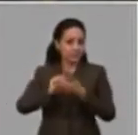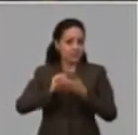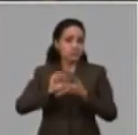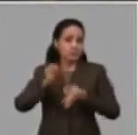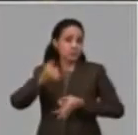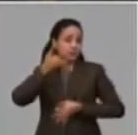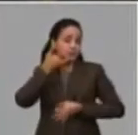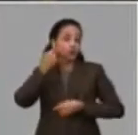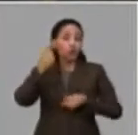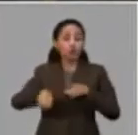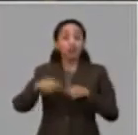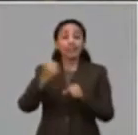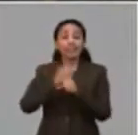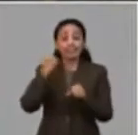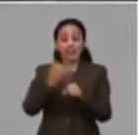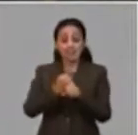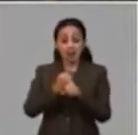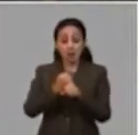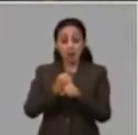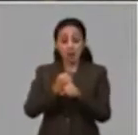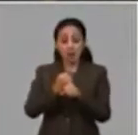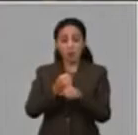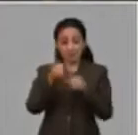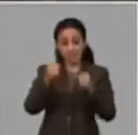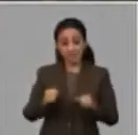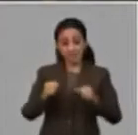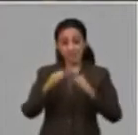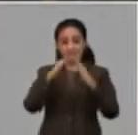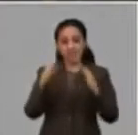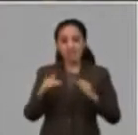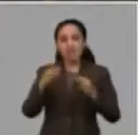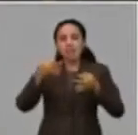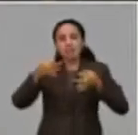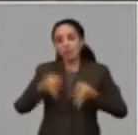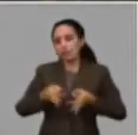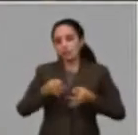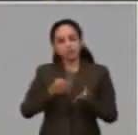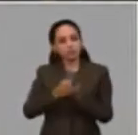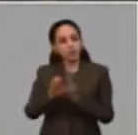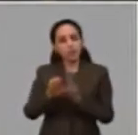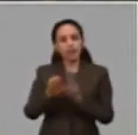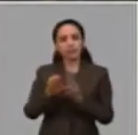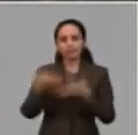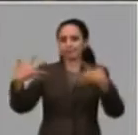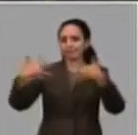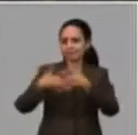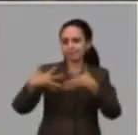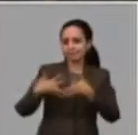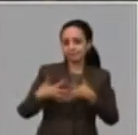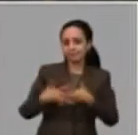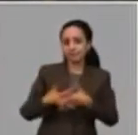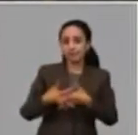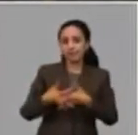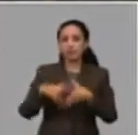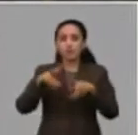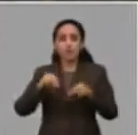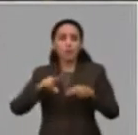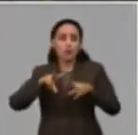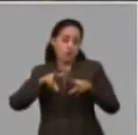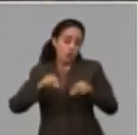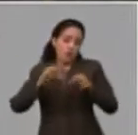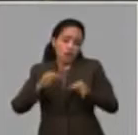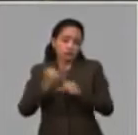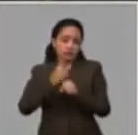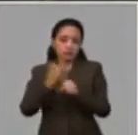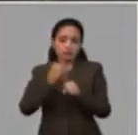diferencia del trabajo a distancia es que tiene que tener una conectividad de manera permanente. Esto es una facilidad y una oportunidad que tienen los trabajadores. No es privativa